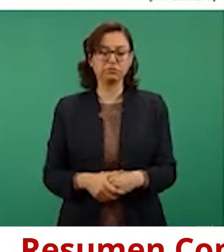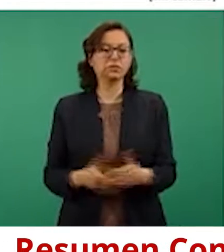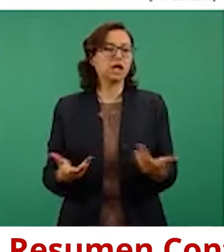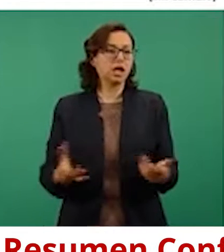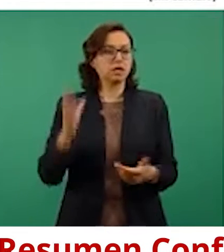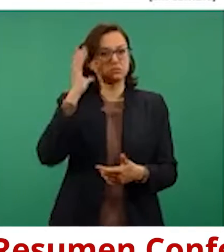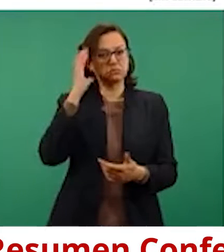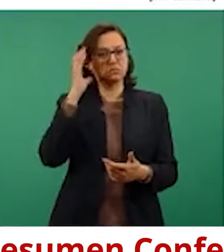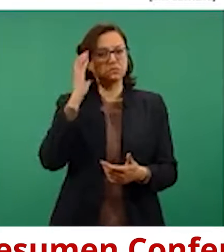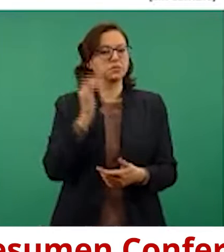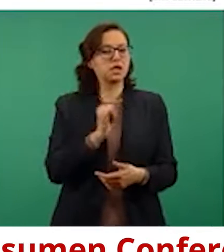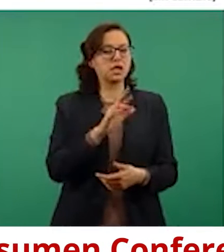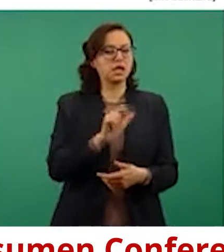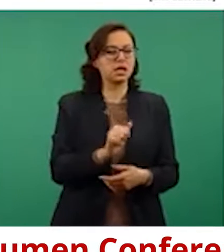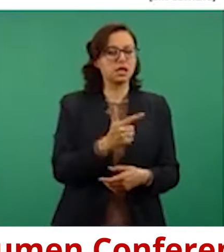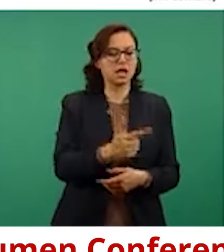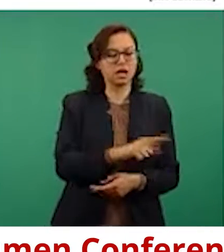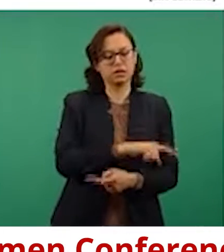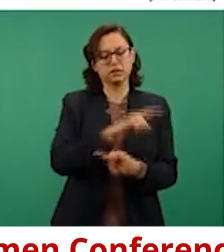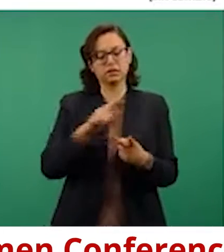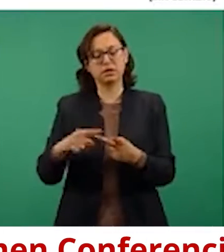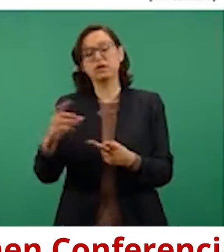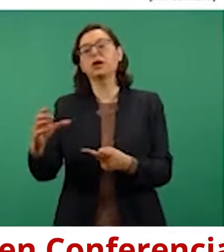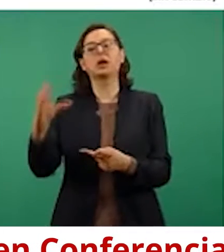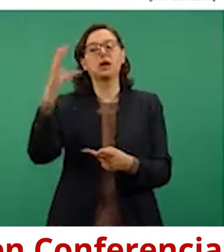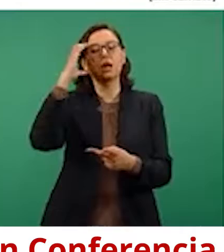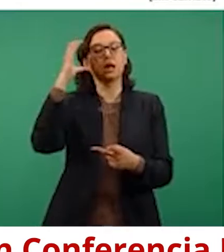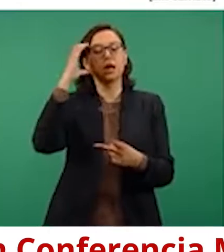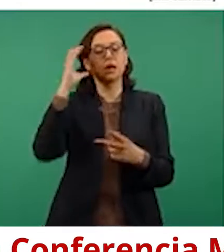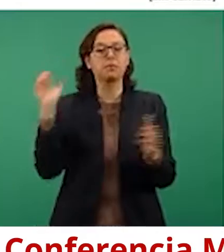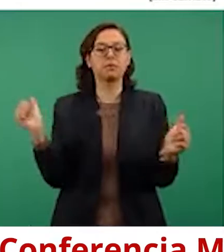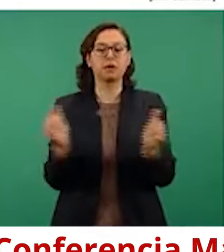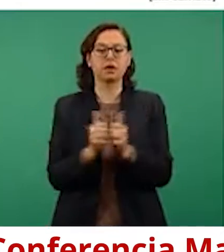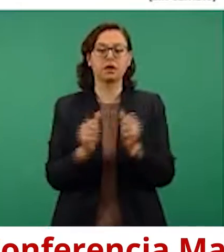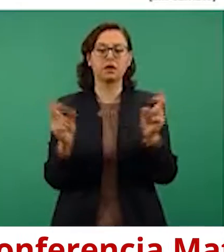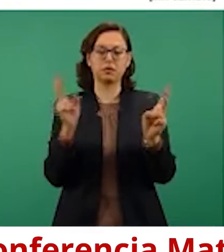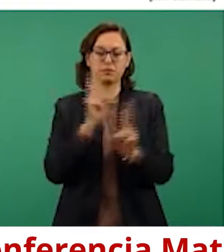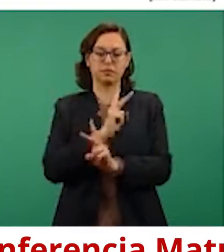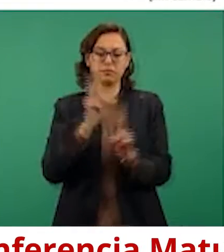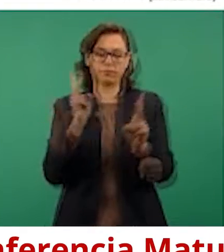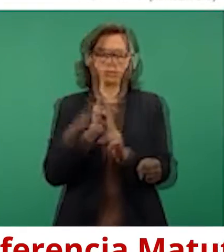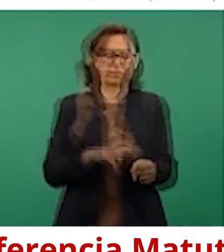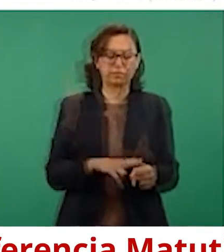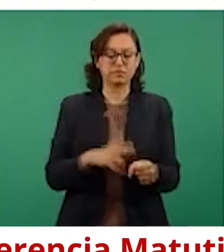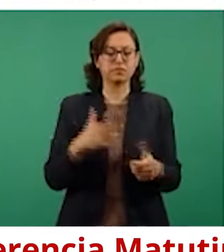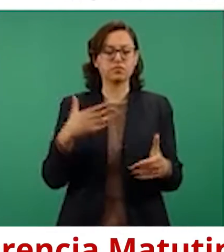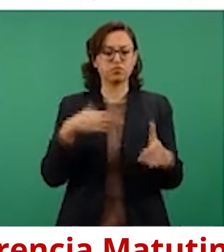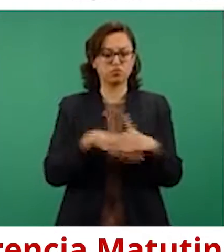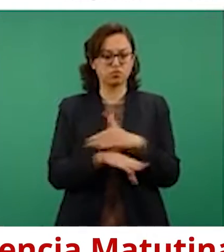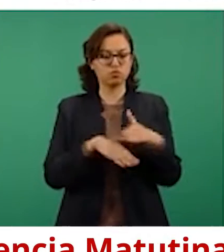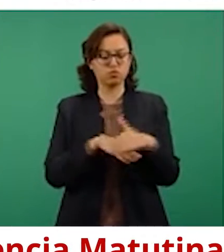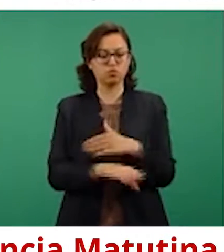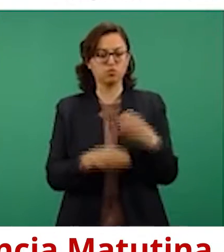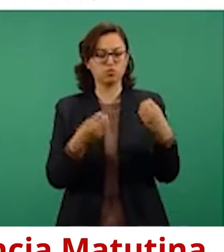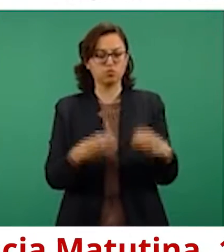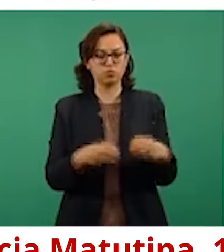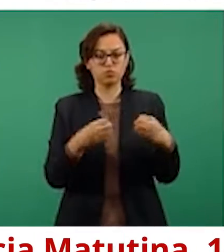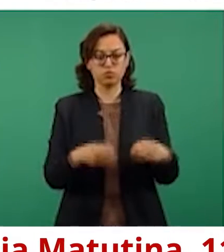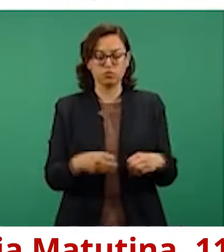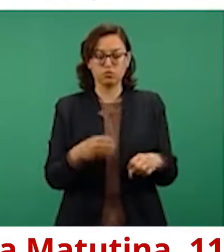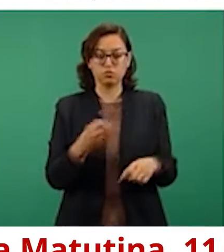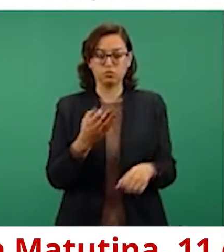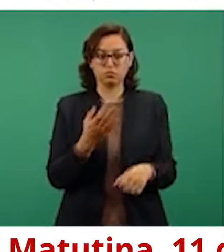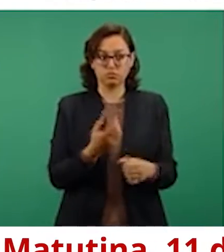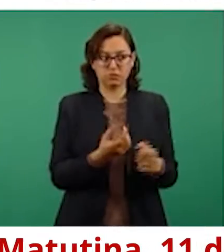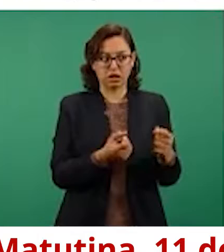camas generales como aquellas que requieren de atención crítica. Un estado está en situación